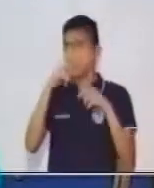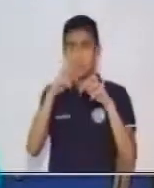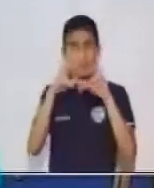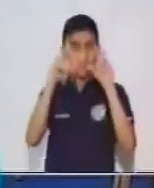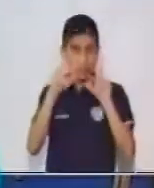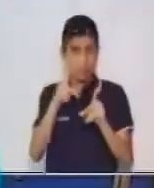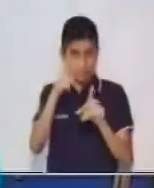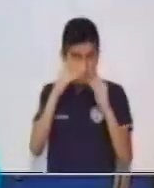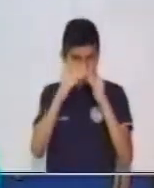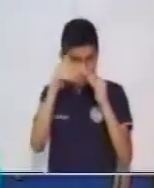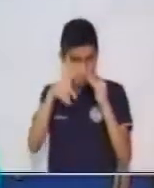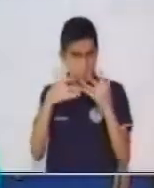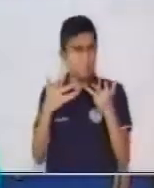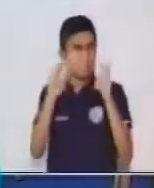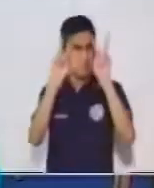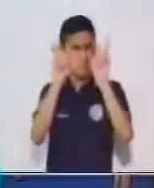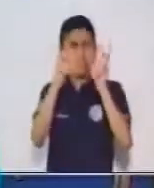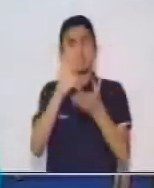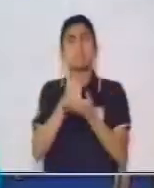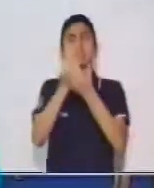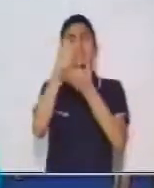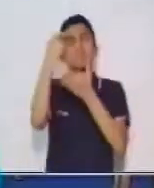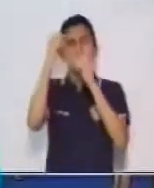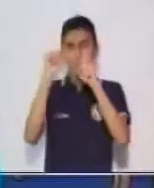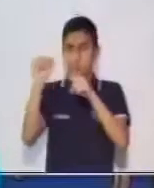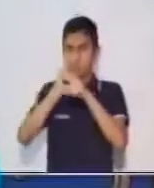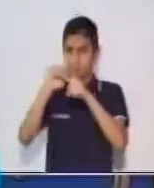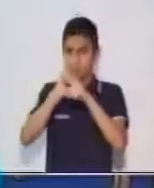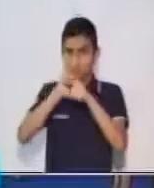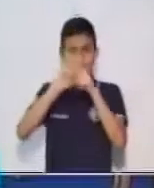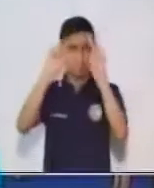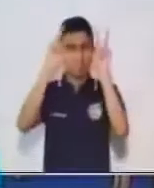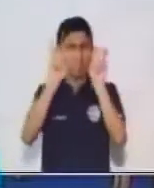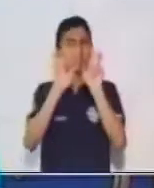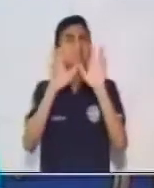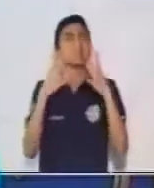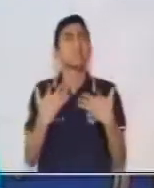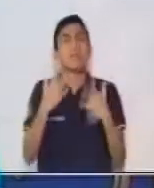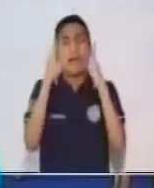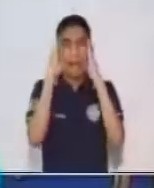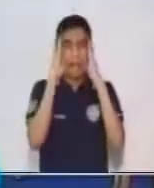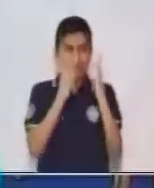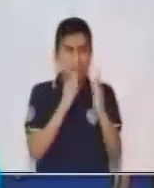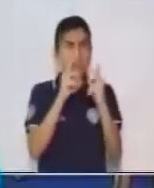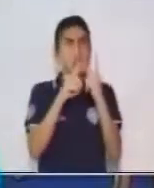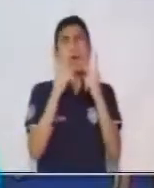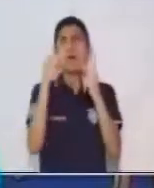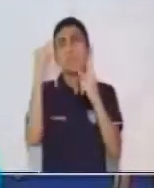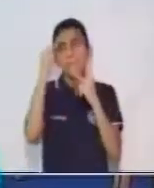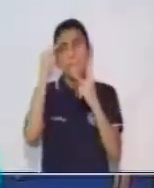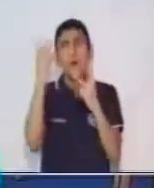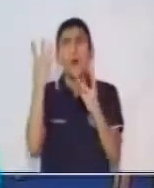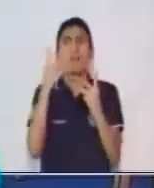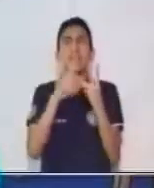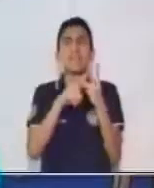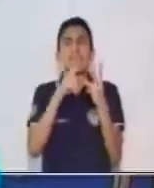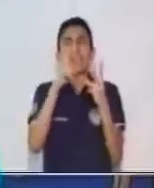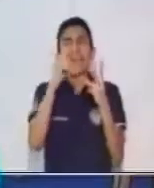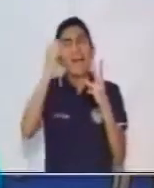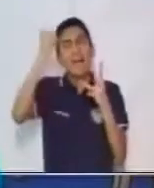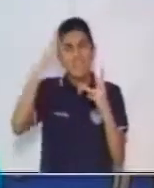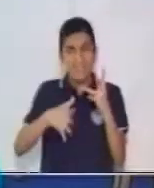con discapacidad, este tema les ayudará a ejercitar habilidades y destrezas como la atención, la memoria y la